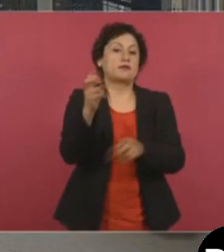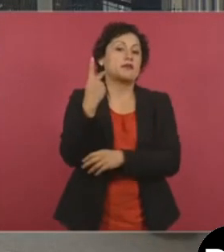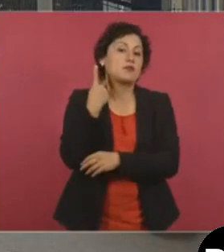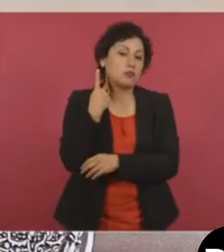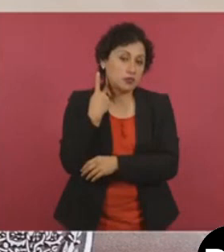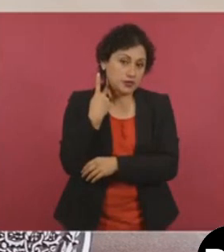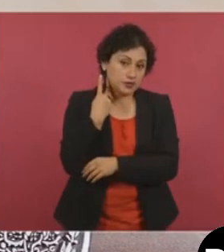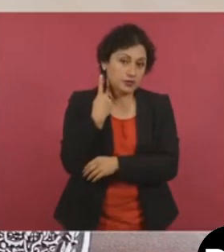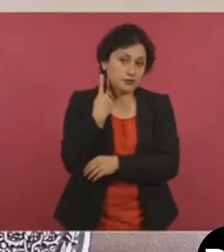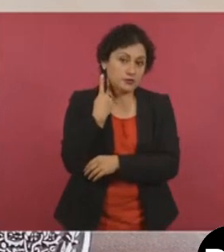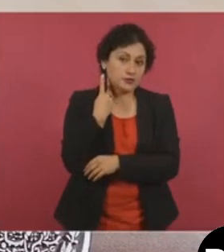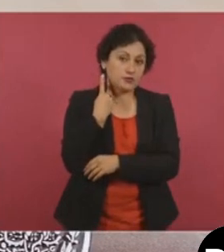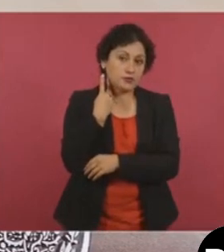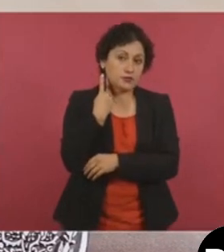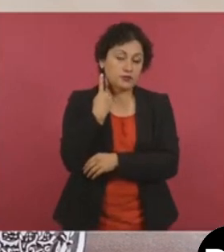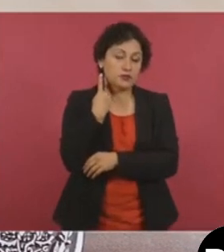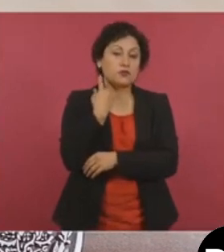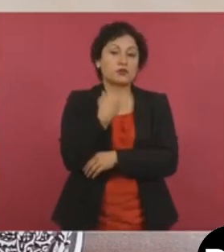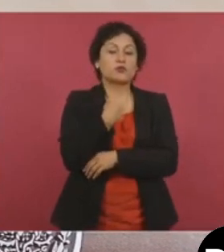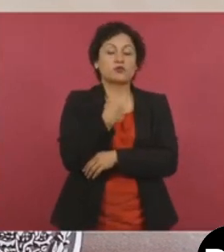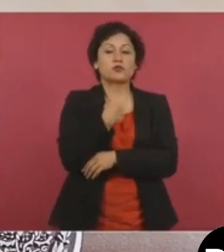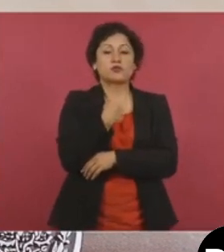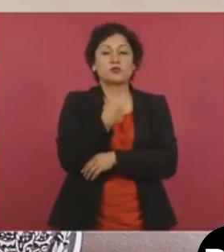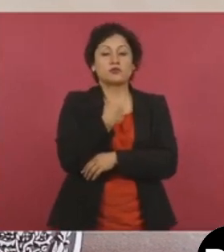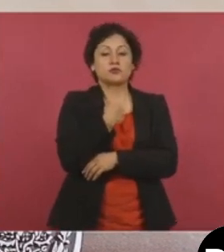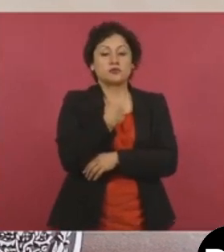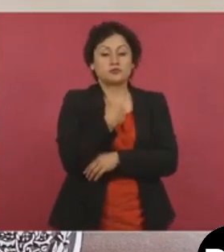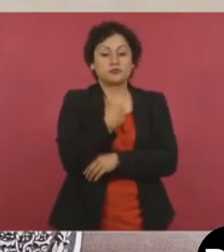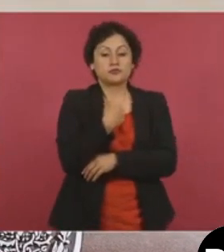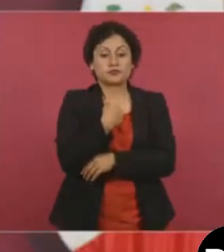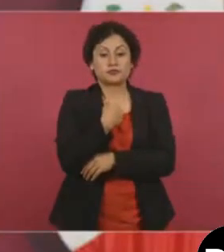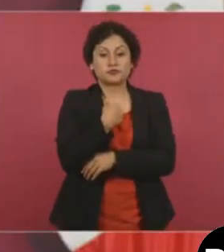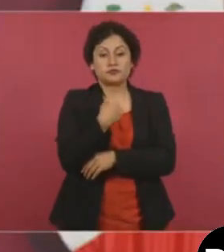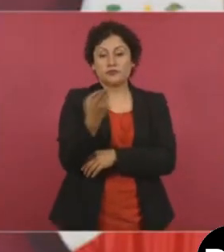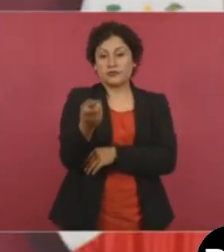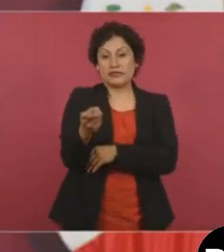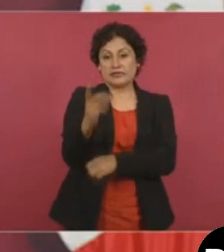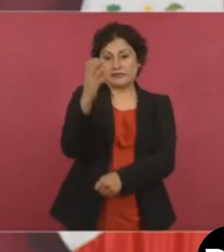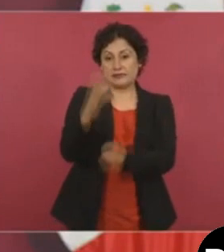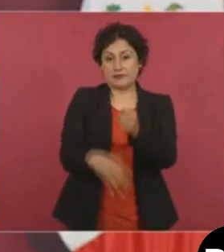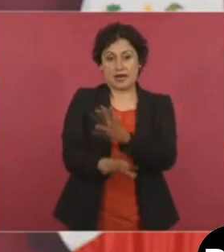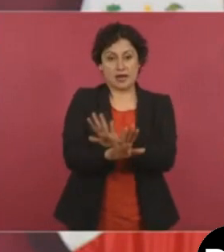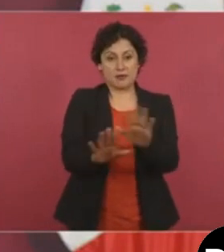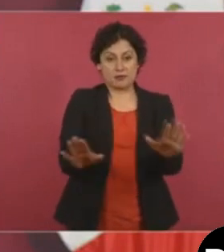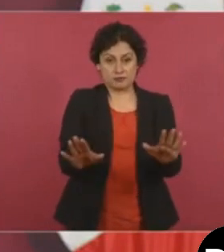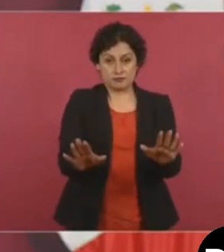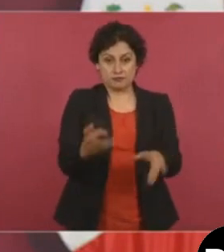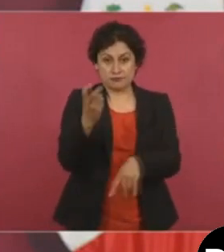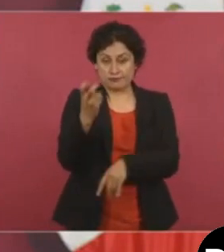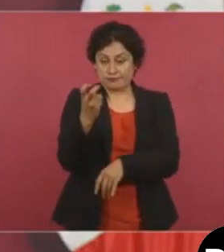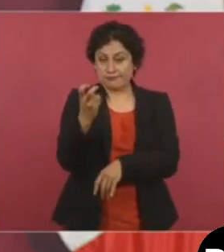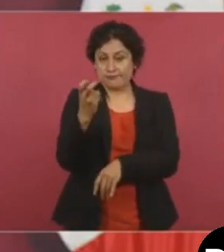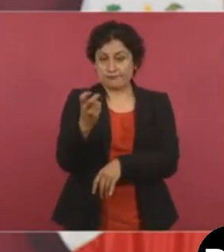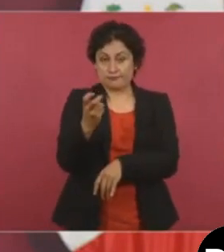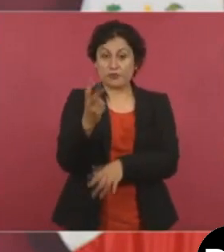político, lo voy a terminar en diciembre de este año,